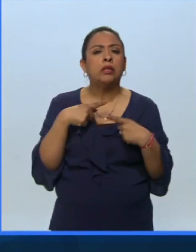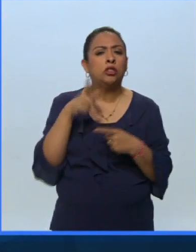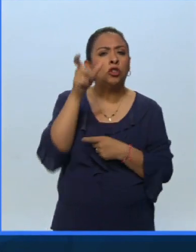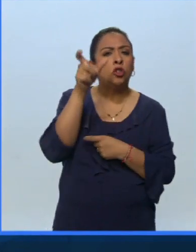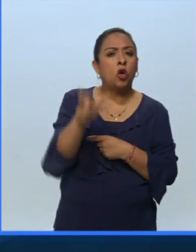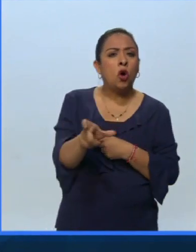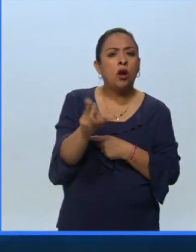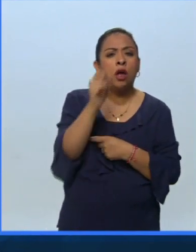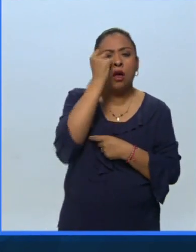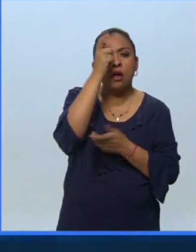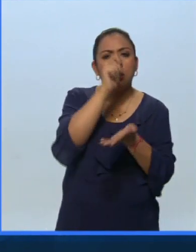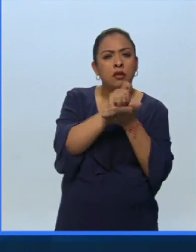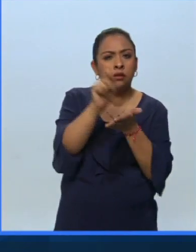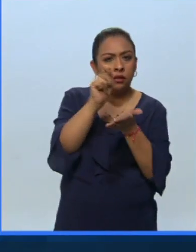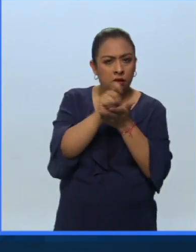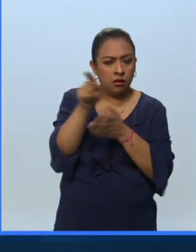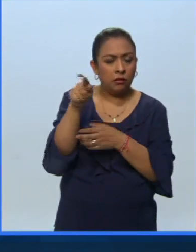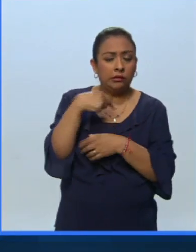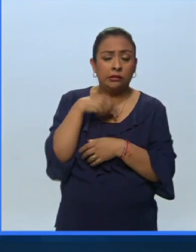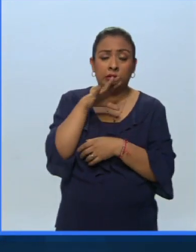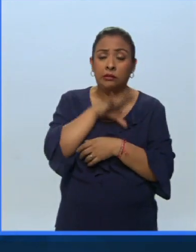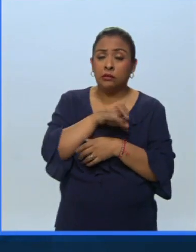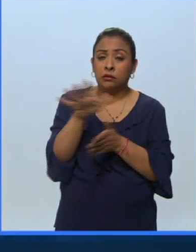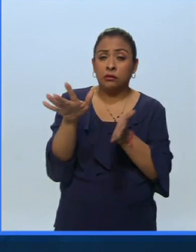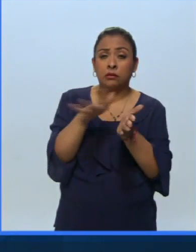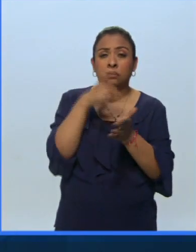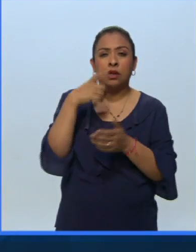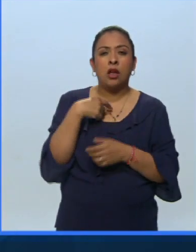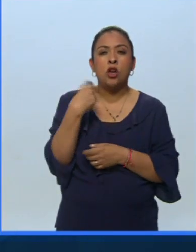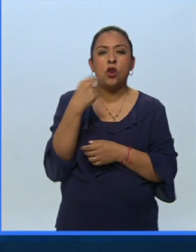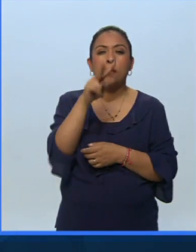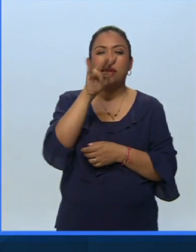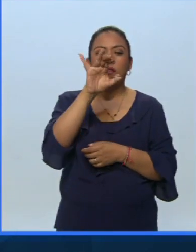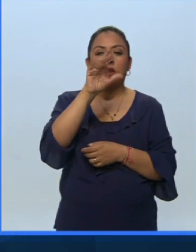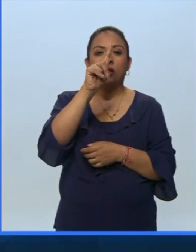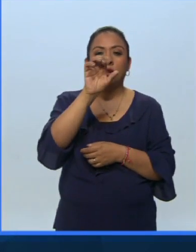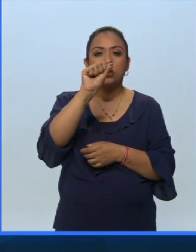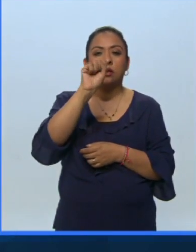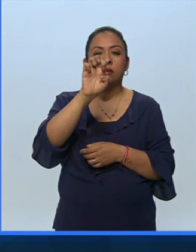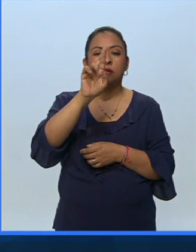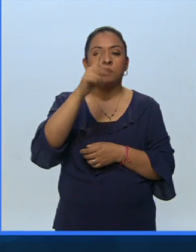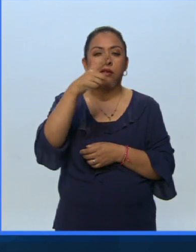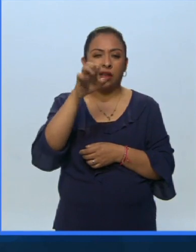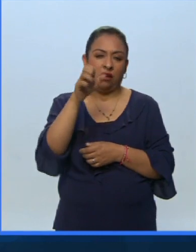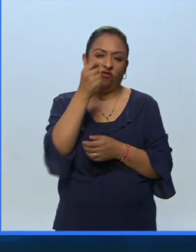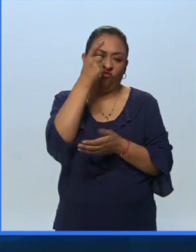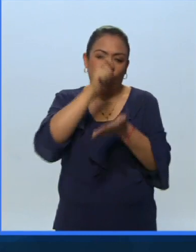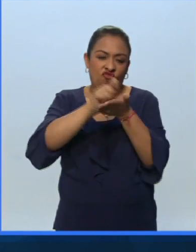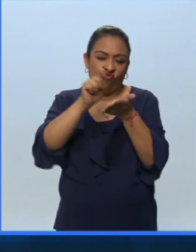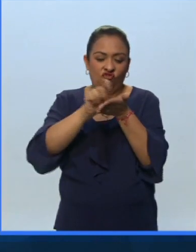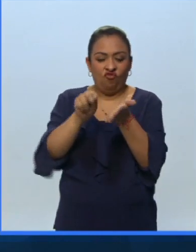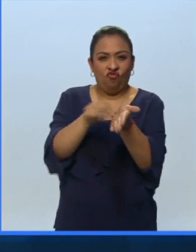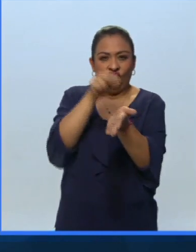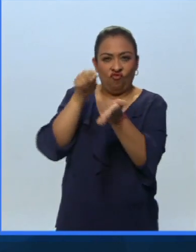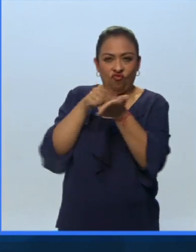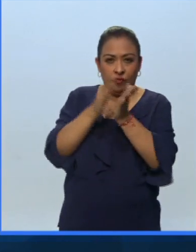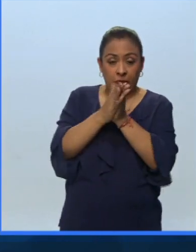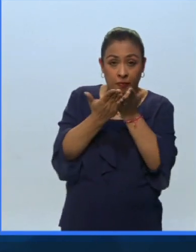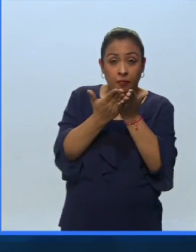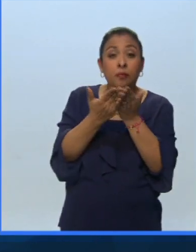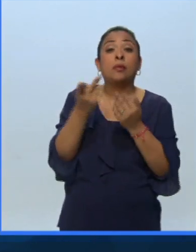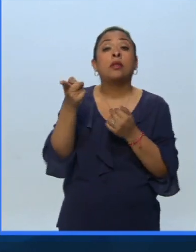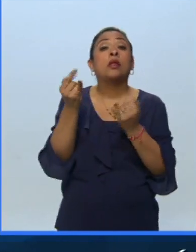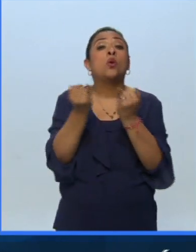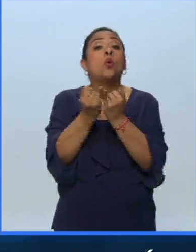escritor que adoptó el nombre de Víctor Serge para firmar sus libros su nombre de pluma fue al mismo